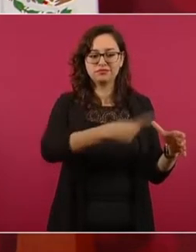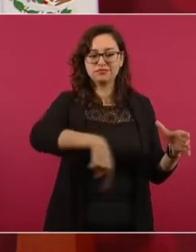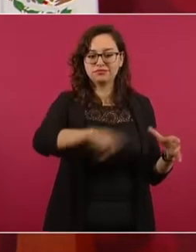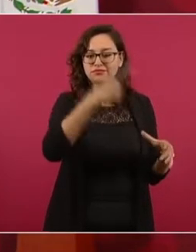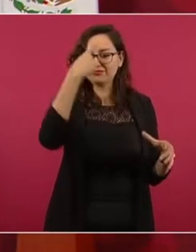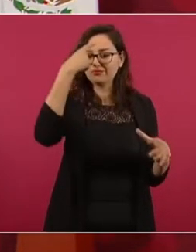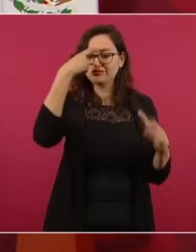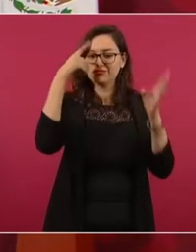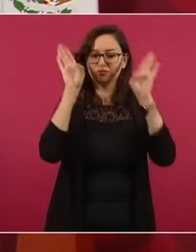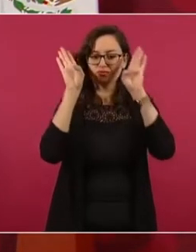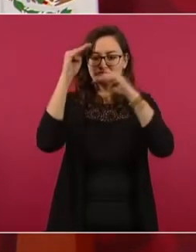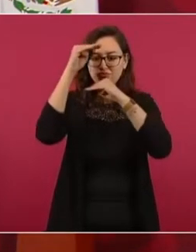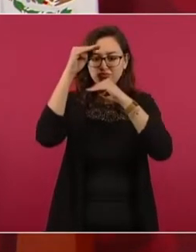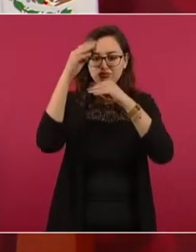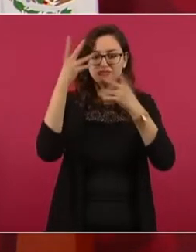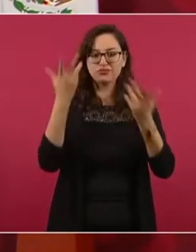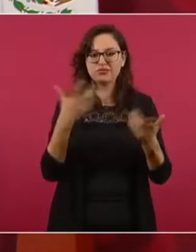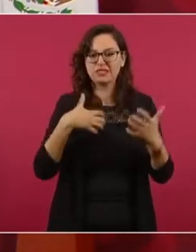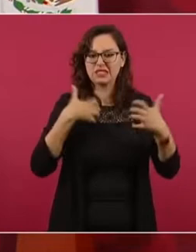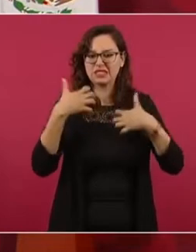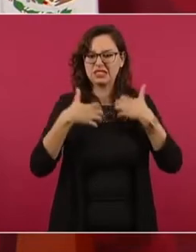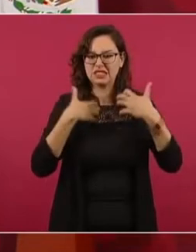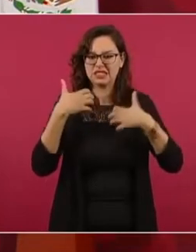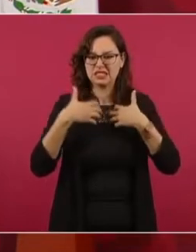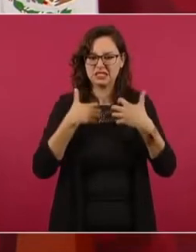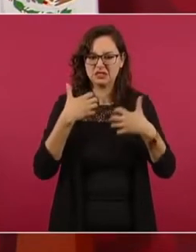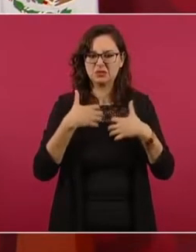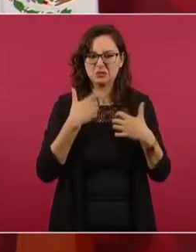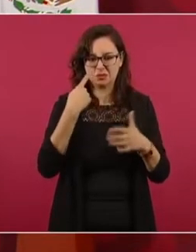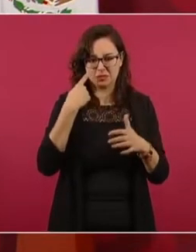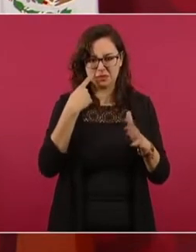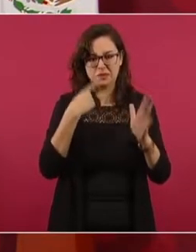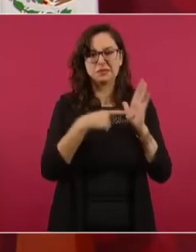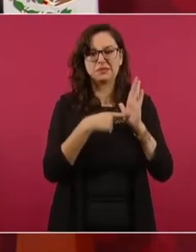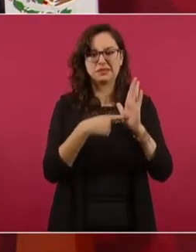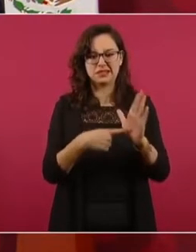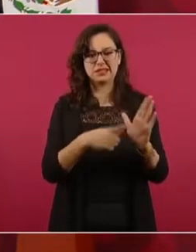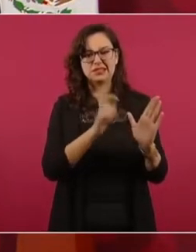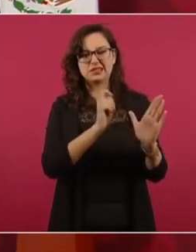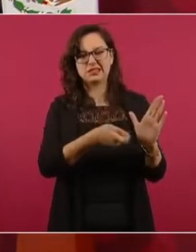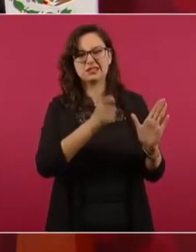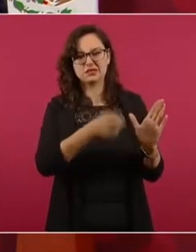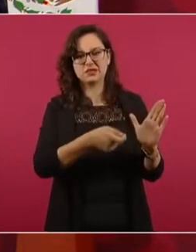actual y su enojo y el nivel